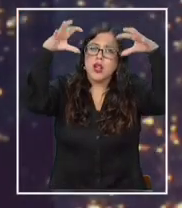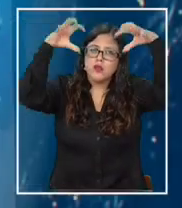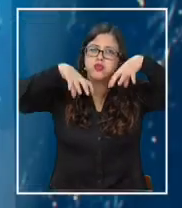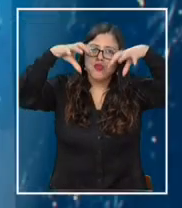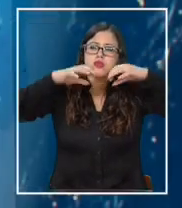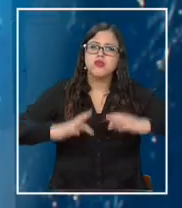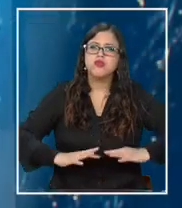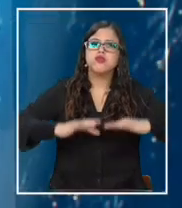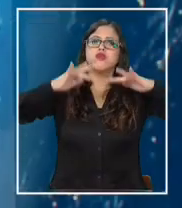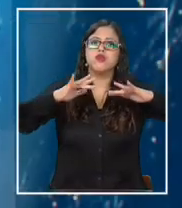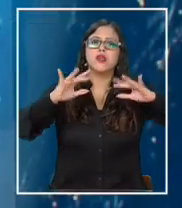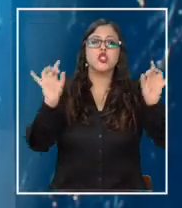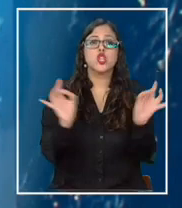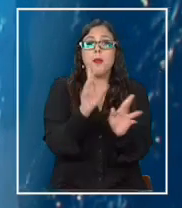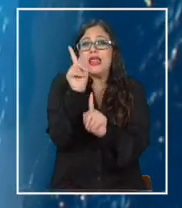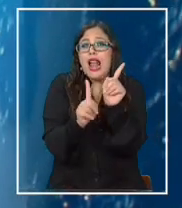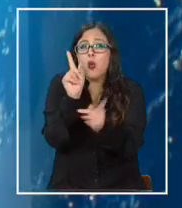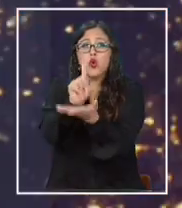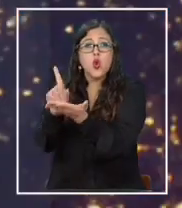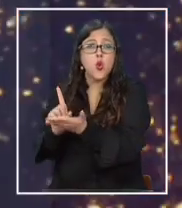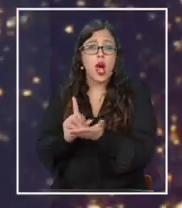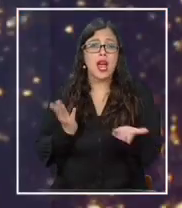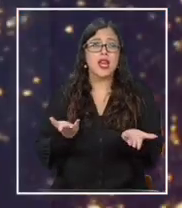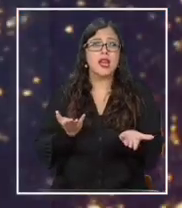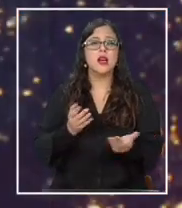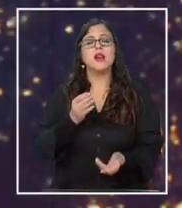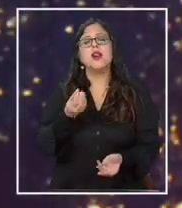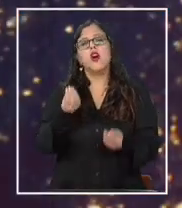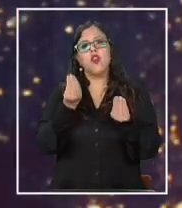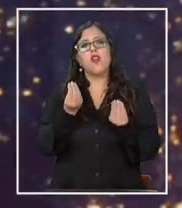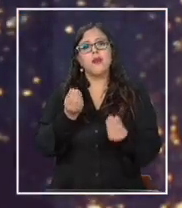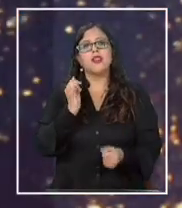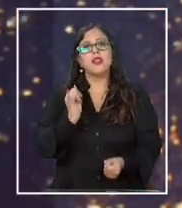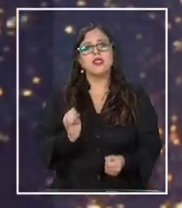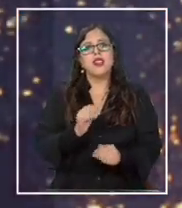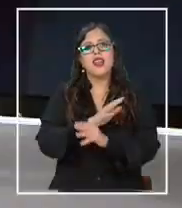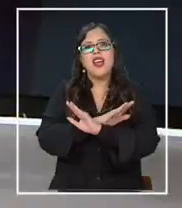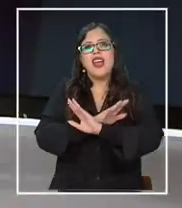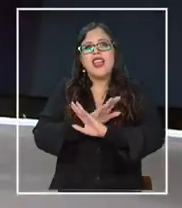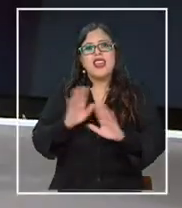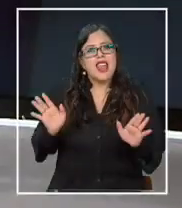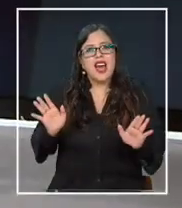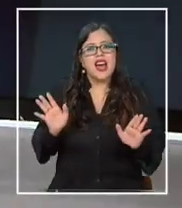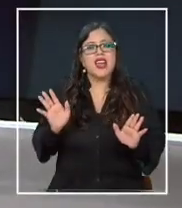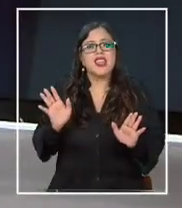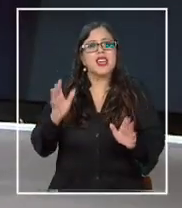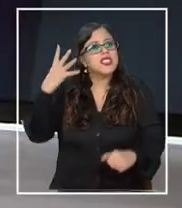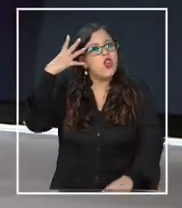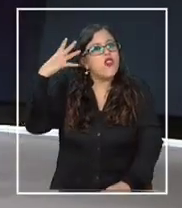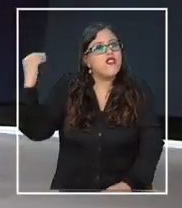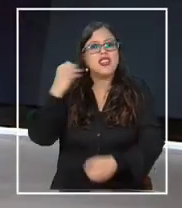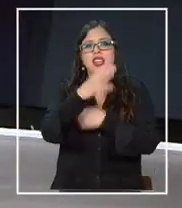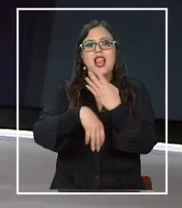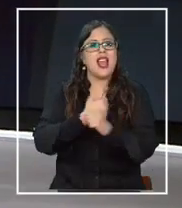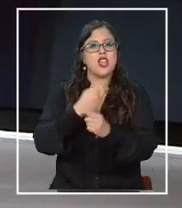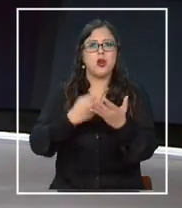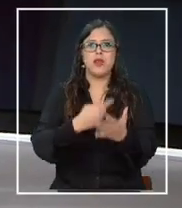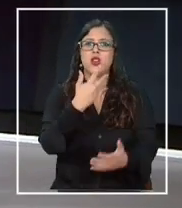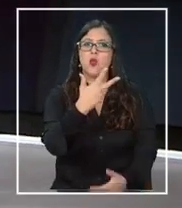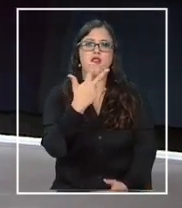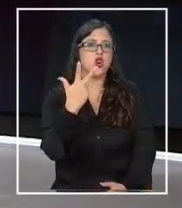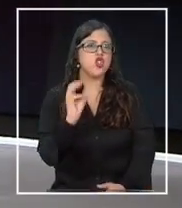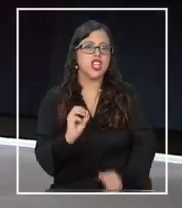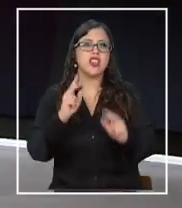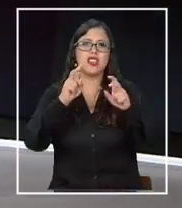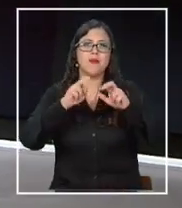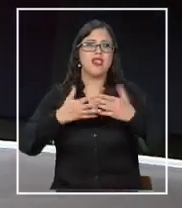salvo en lugares muy específicos? Sí, nadie ha olvidado claramente la caída del mini en el Mapocho, en esa lluvia de los 80. Y es la imagen que se mira de